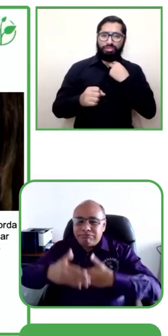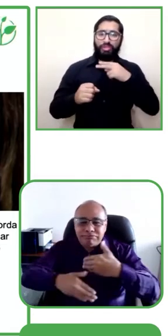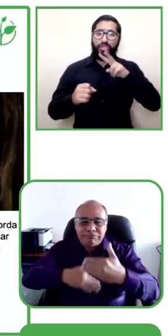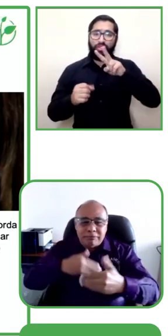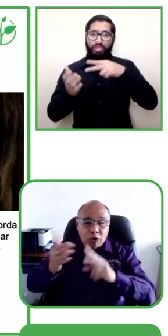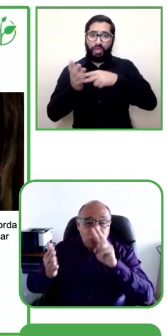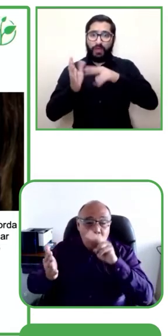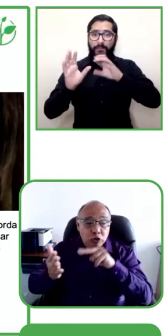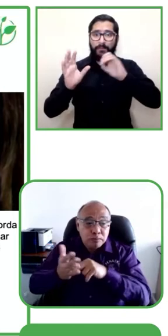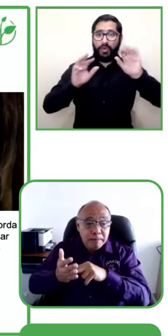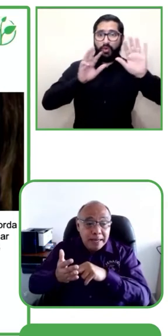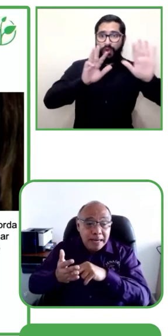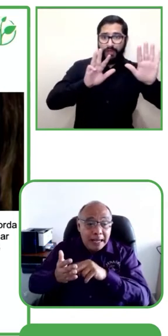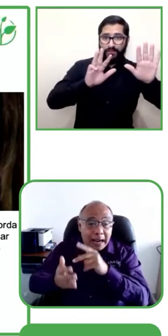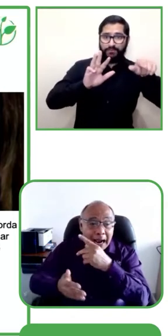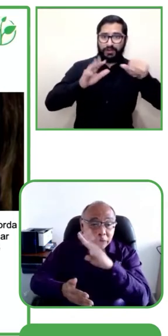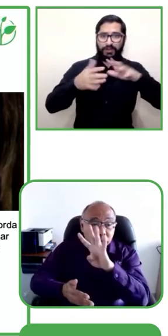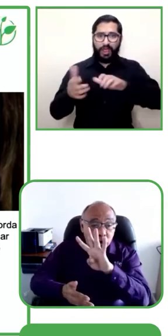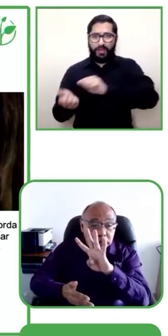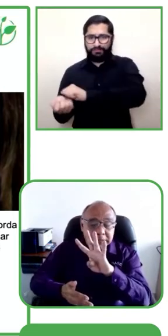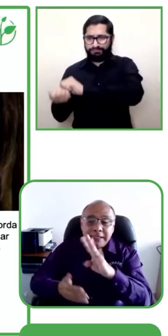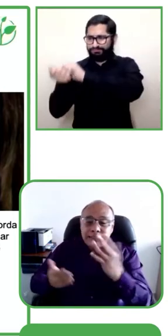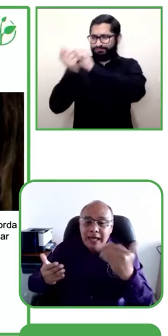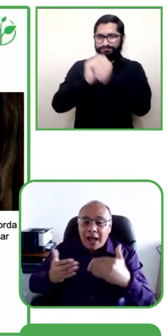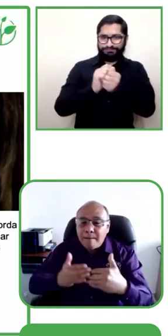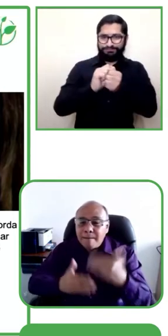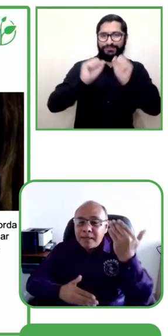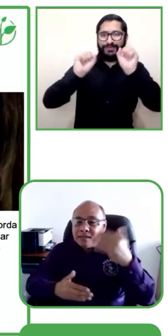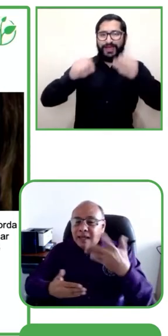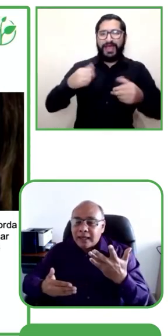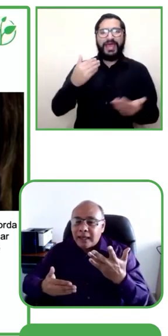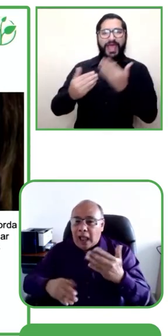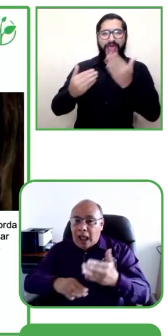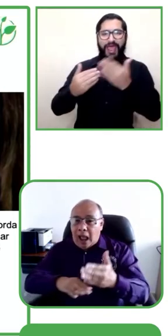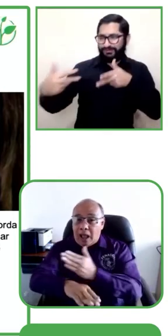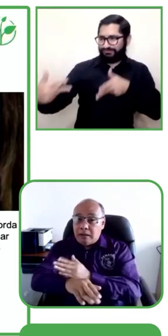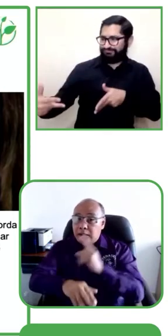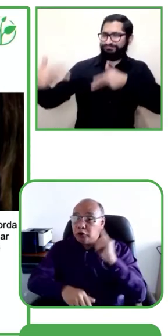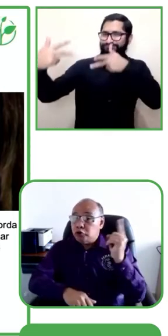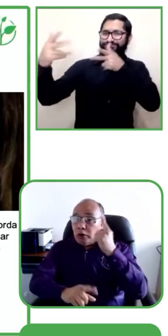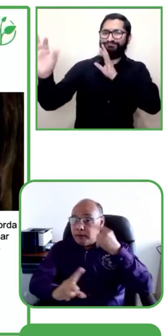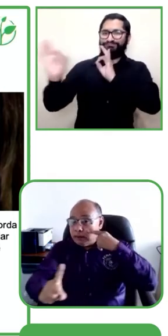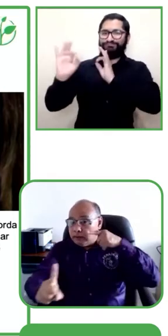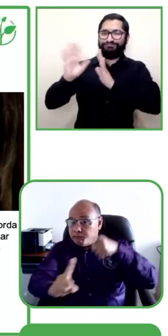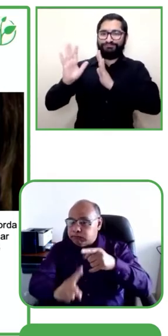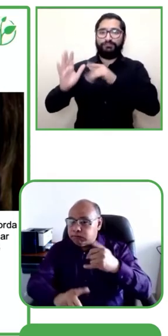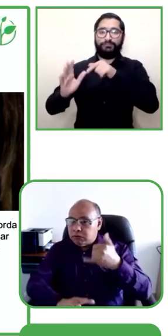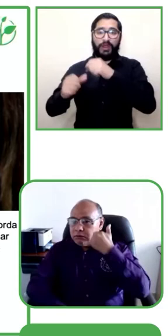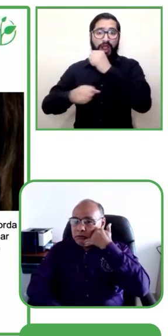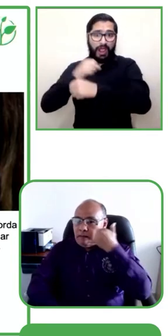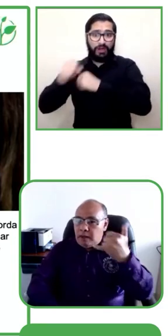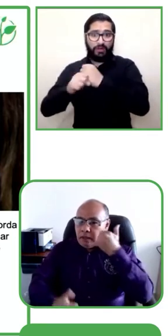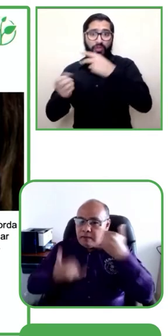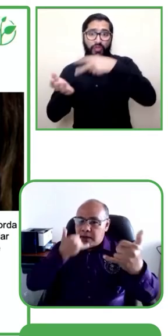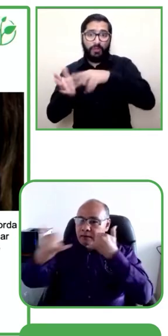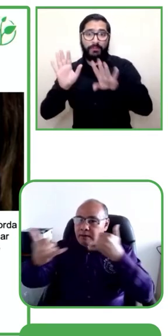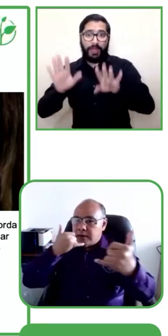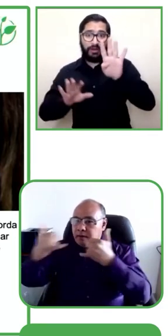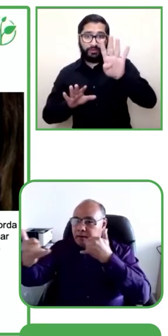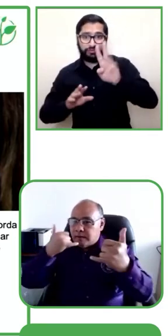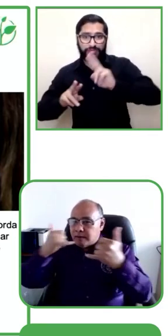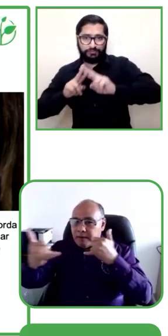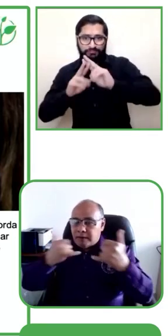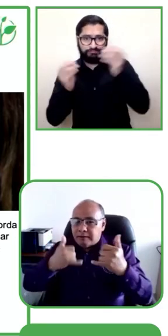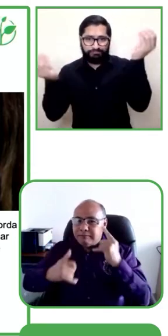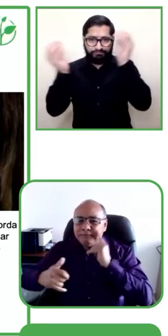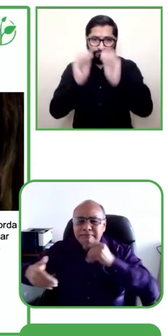videollamada. Entonces fue mejorando. Y en el 2014 se creó, porque es que anteriormente solamente era para